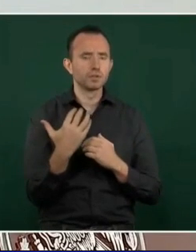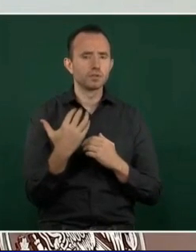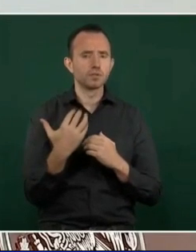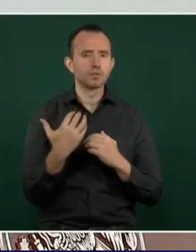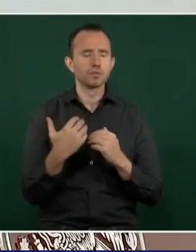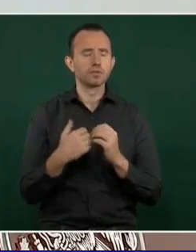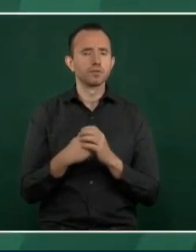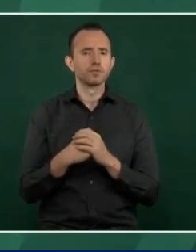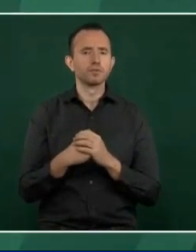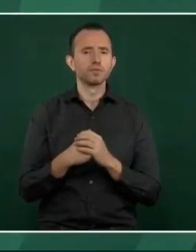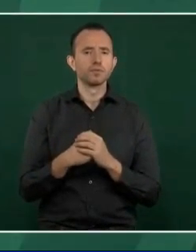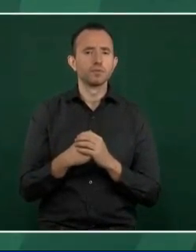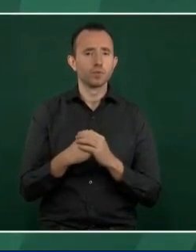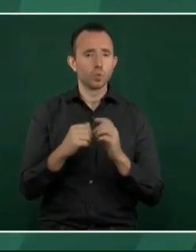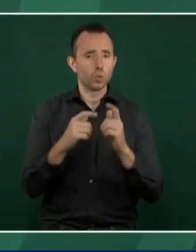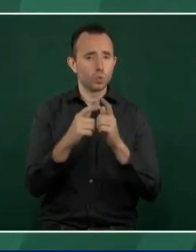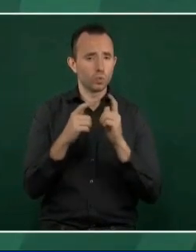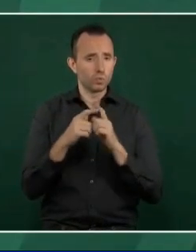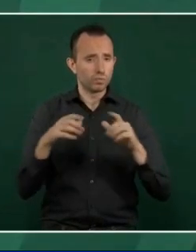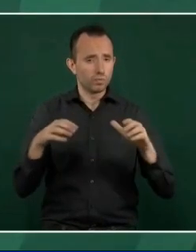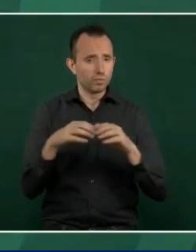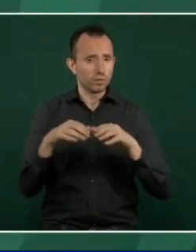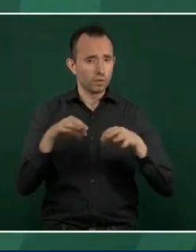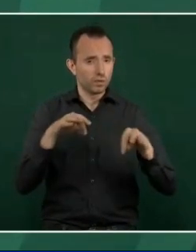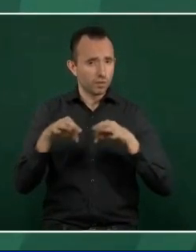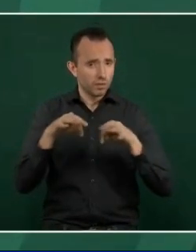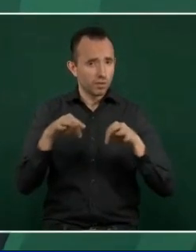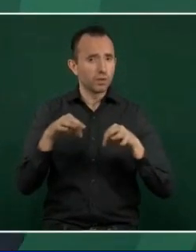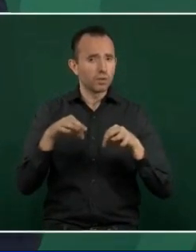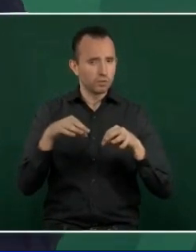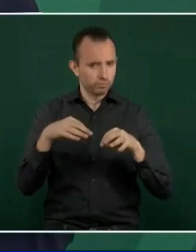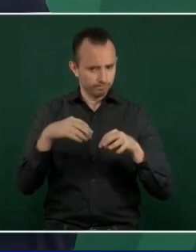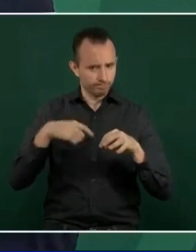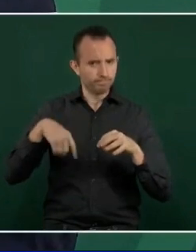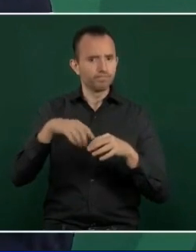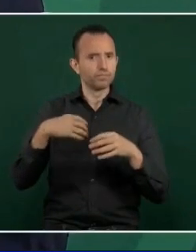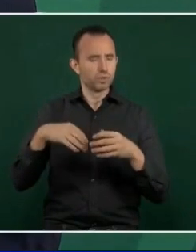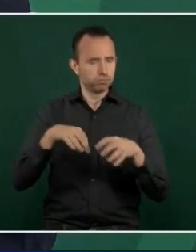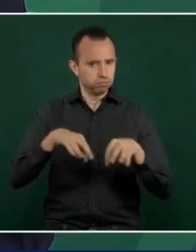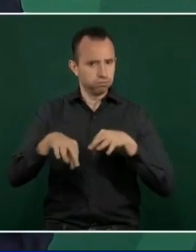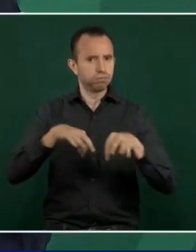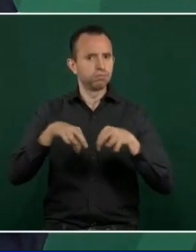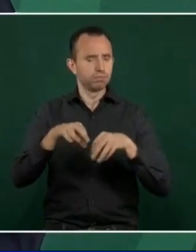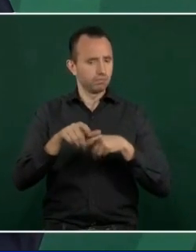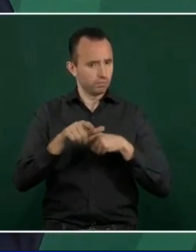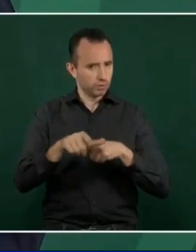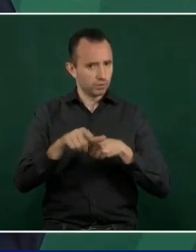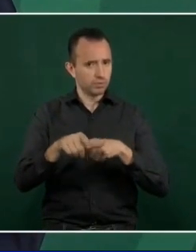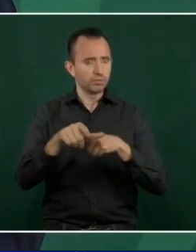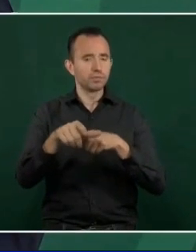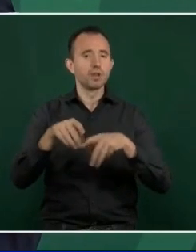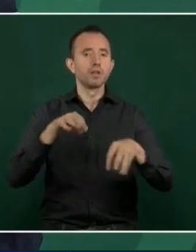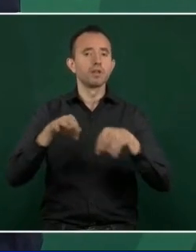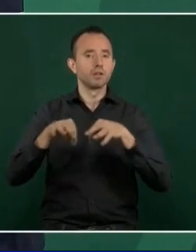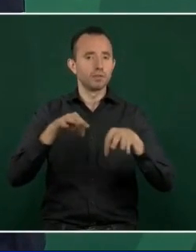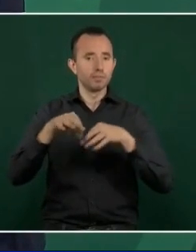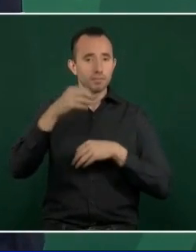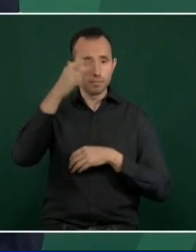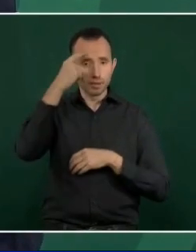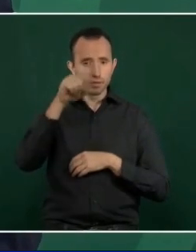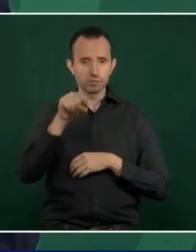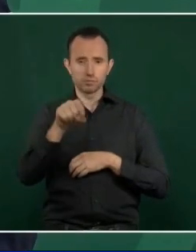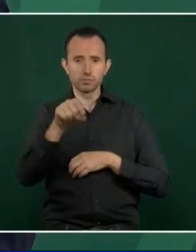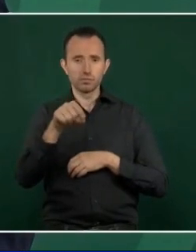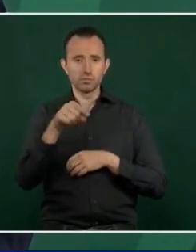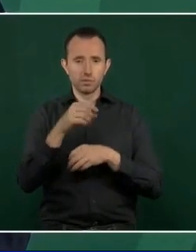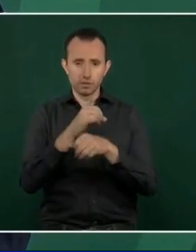trabajó y espero que lo siga haciendo sobre esta investigación ha actuado